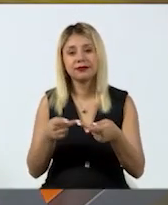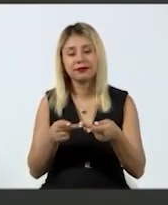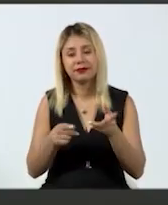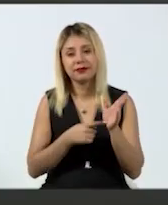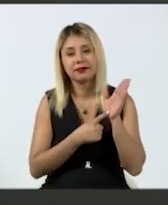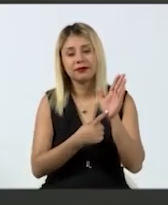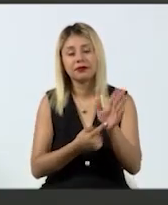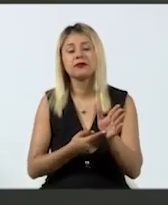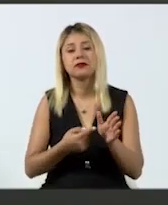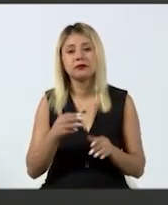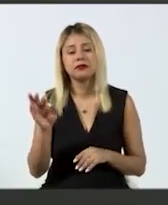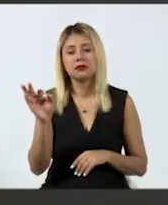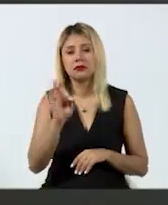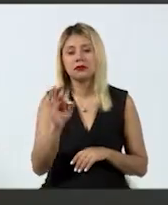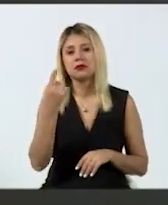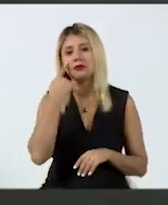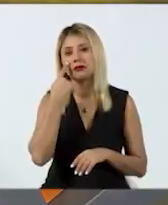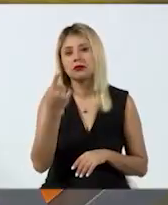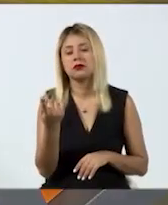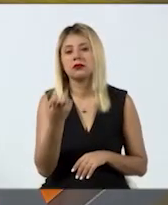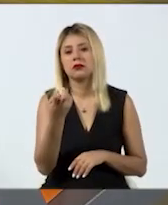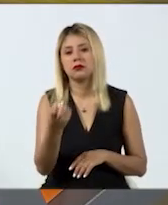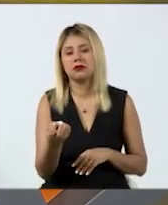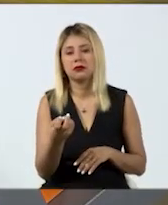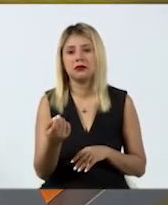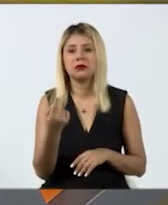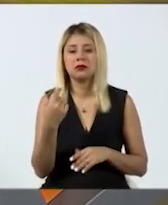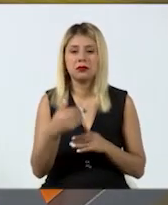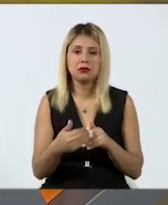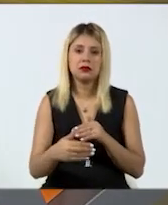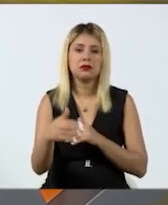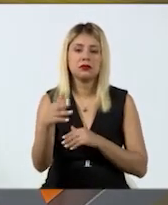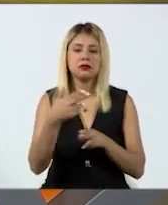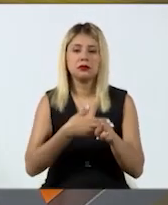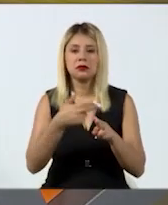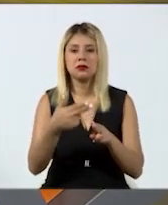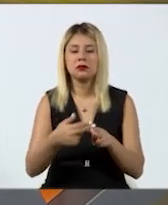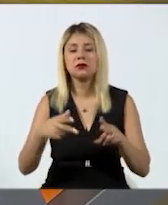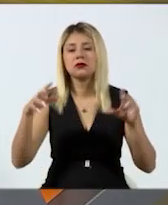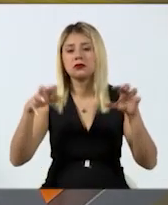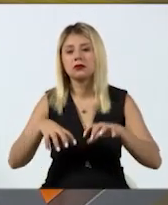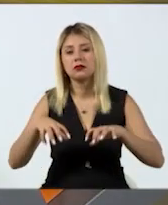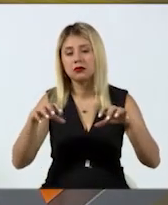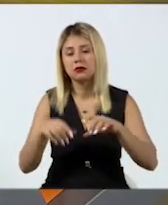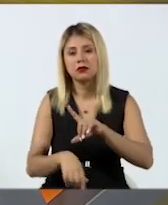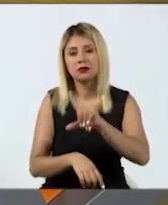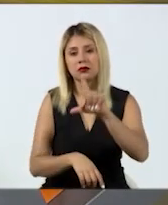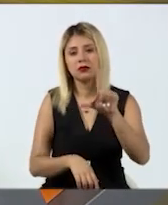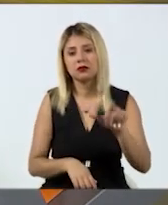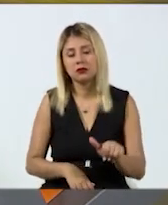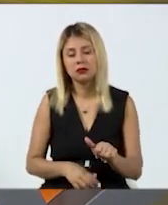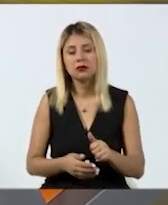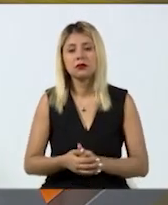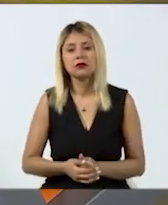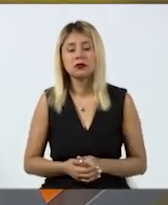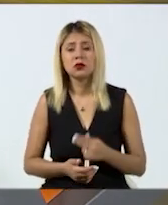y prácticamente es una situación permanente hasta que termine el temporal, porque después baja algún